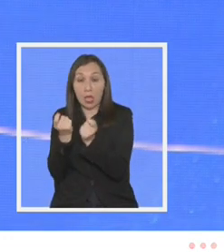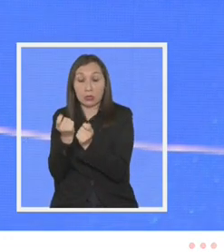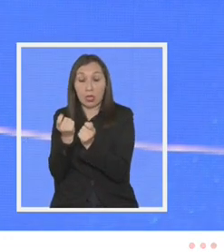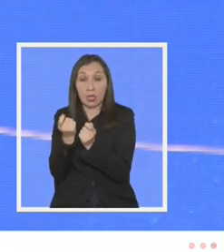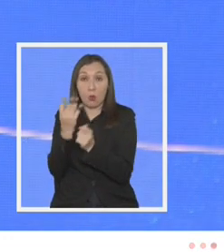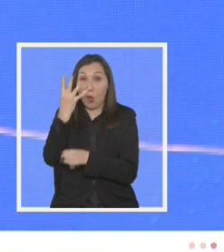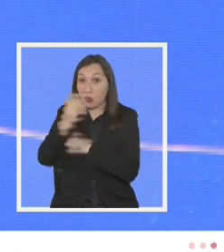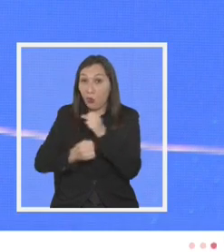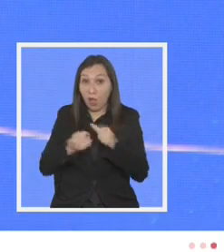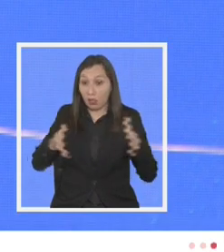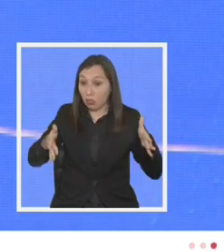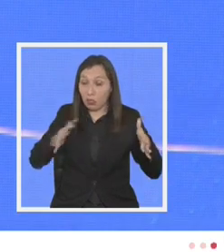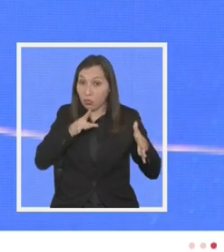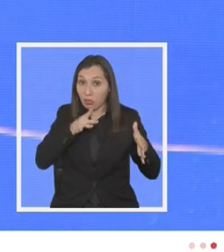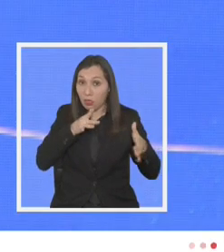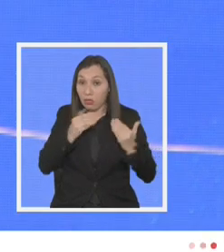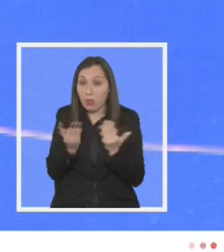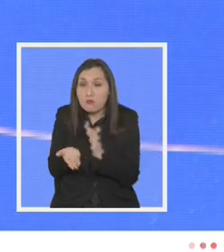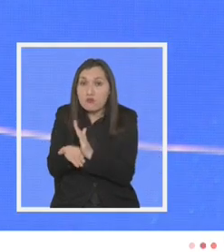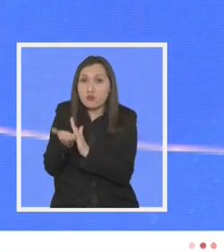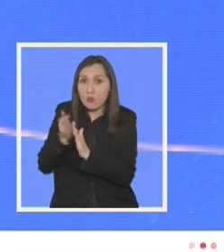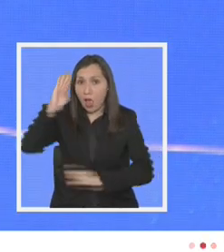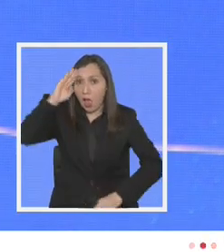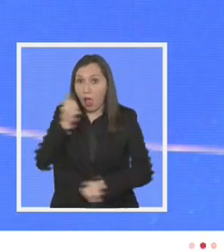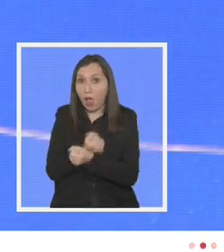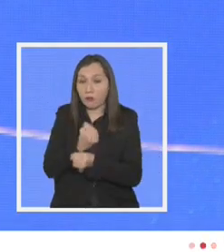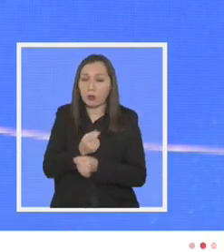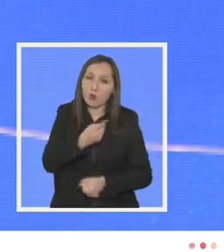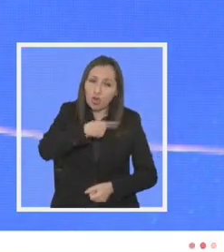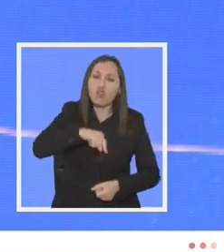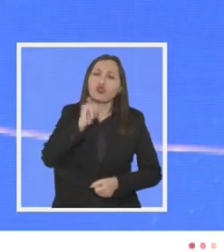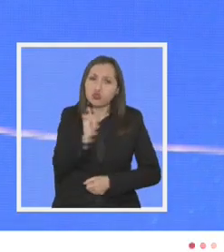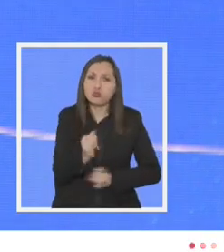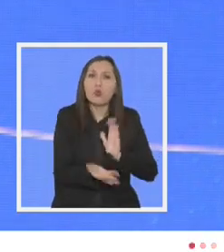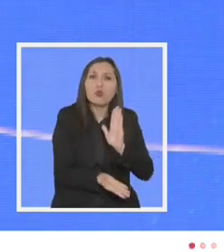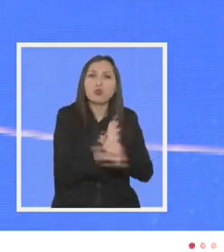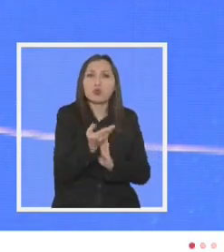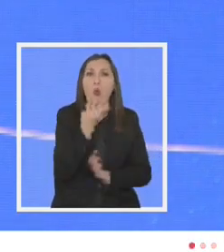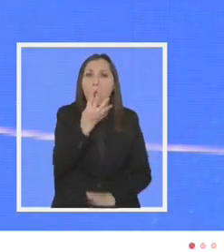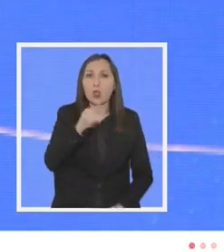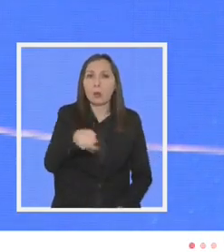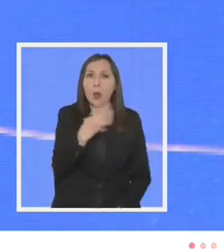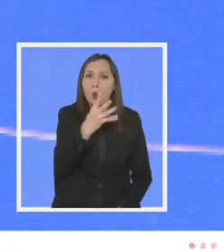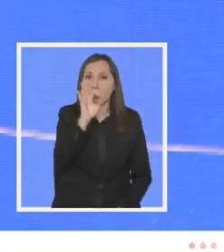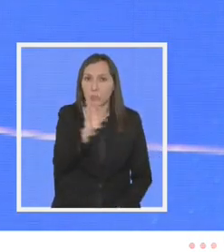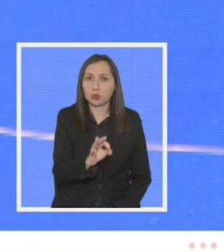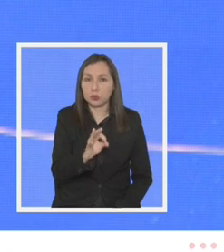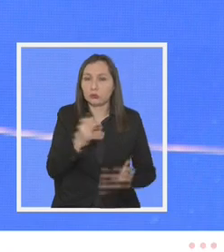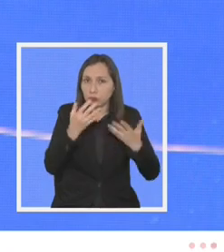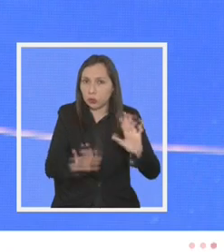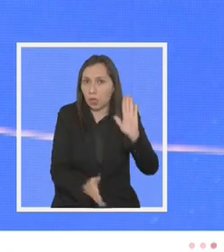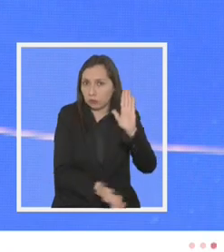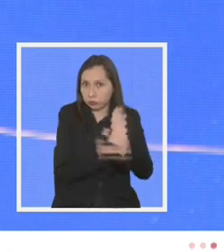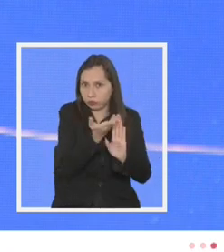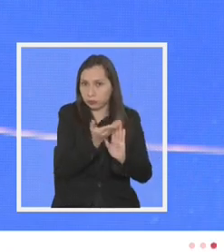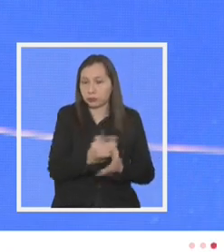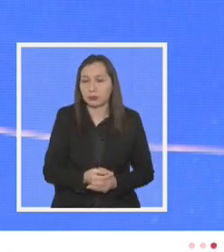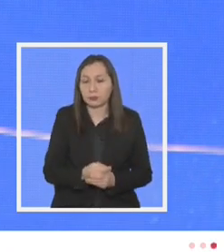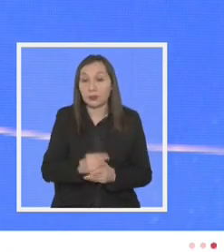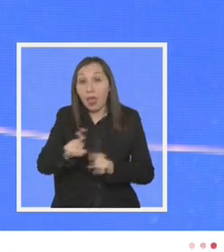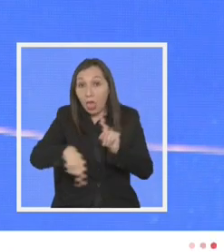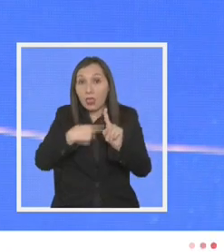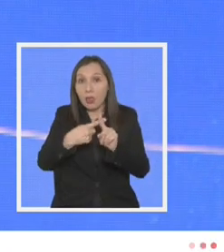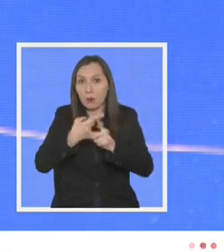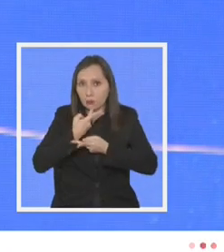para carabineros nosotros lo incrementamos en un 4,4% además